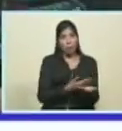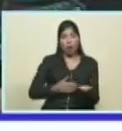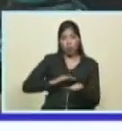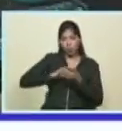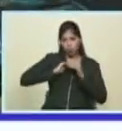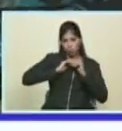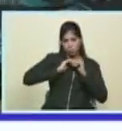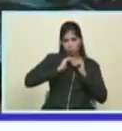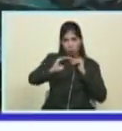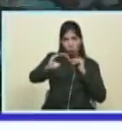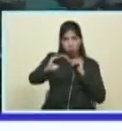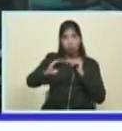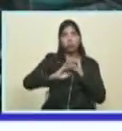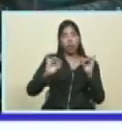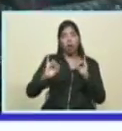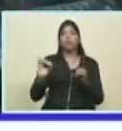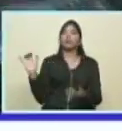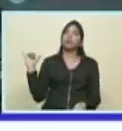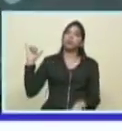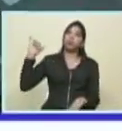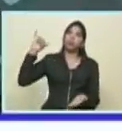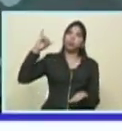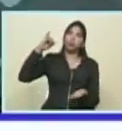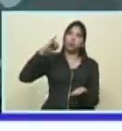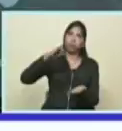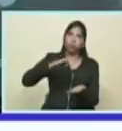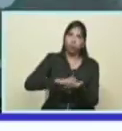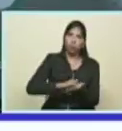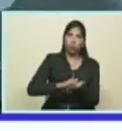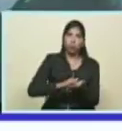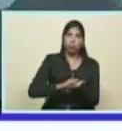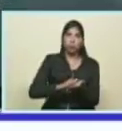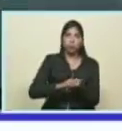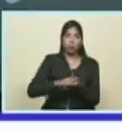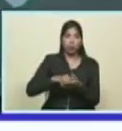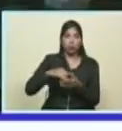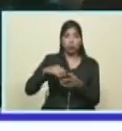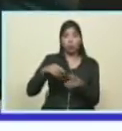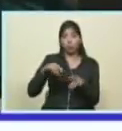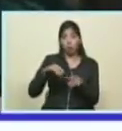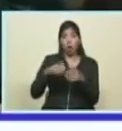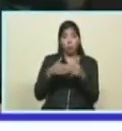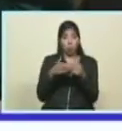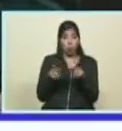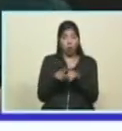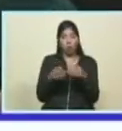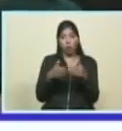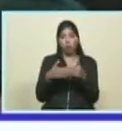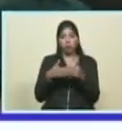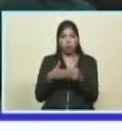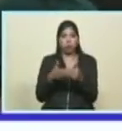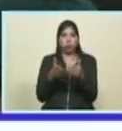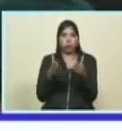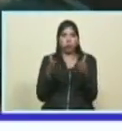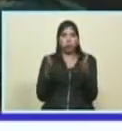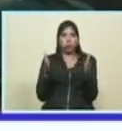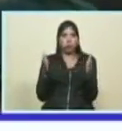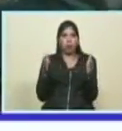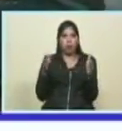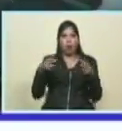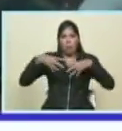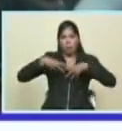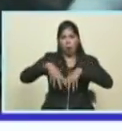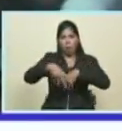y el avión aterrizó allí abrió sus campuertas y bueno hizo varios viajes para salvar vidas